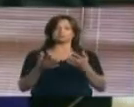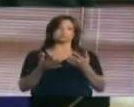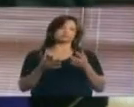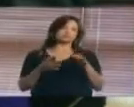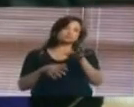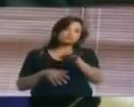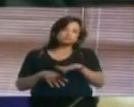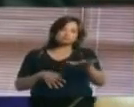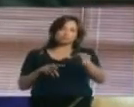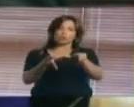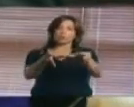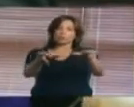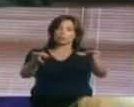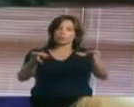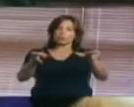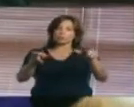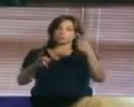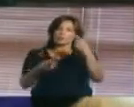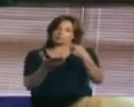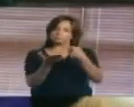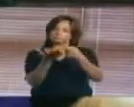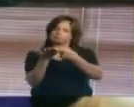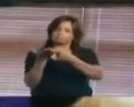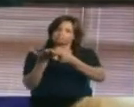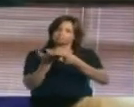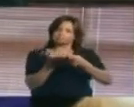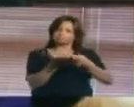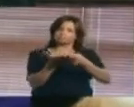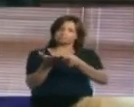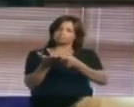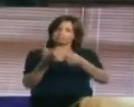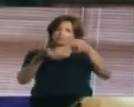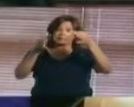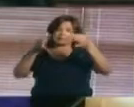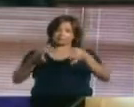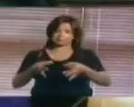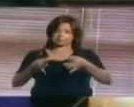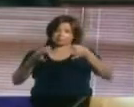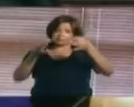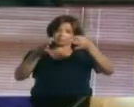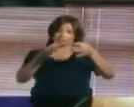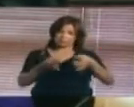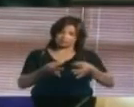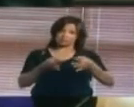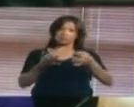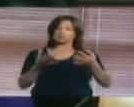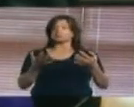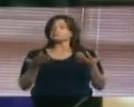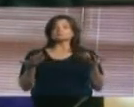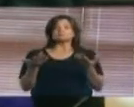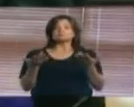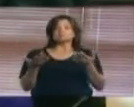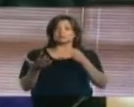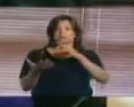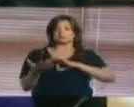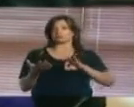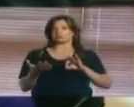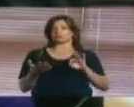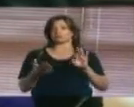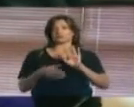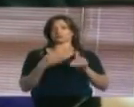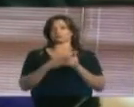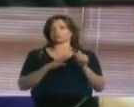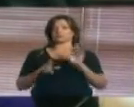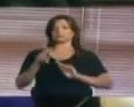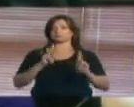espacio de deliberaciones y toma de decisiones cuyos resultados benefician a las personas